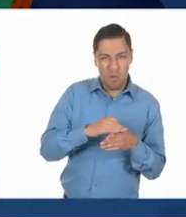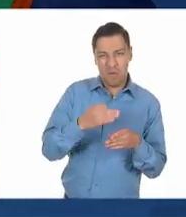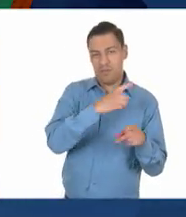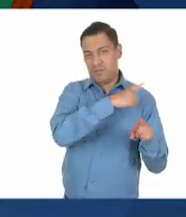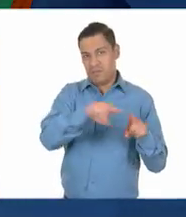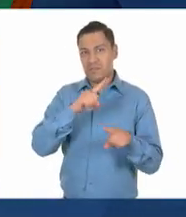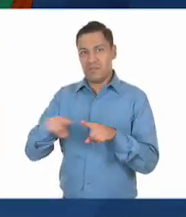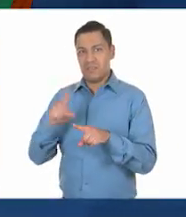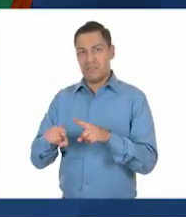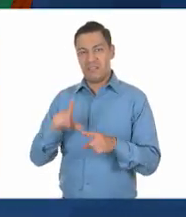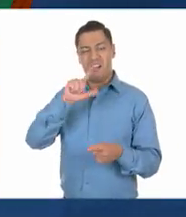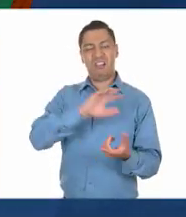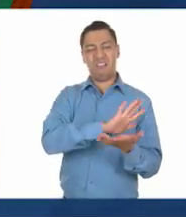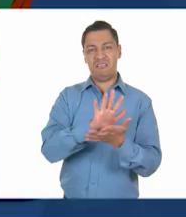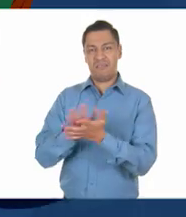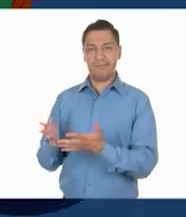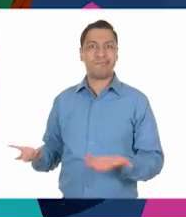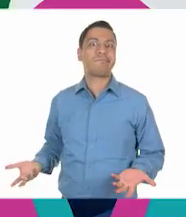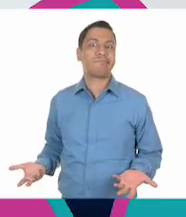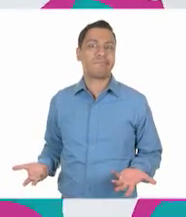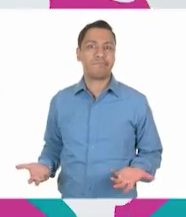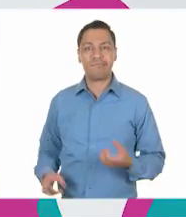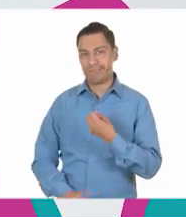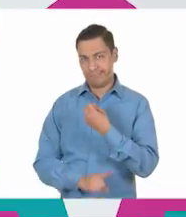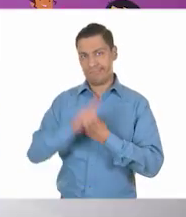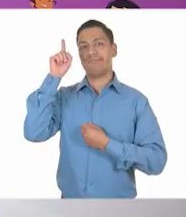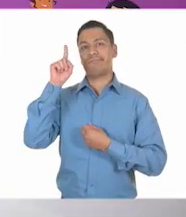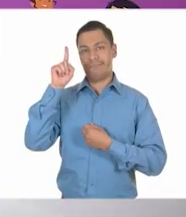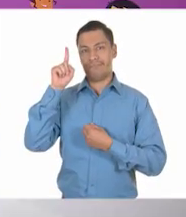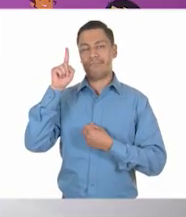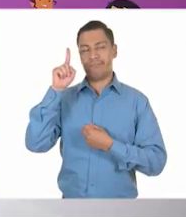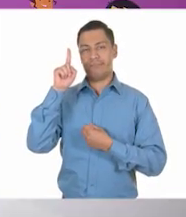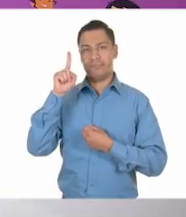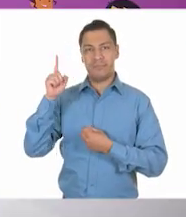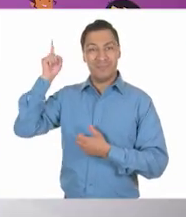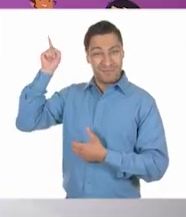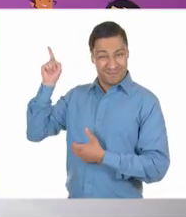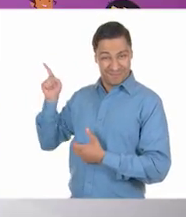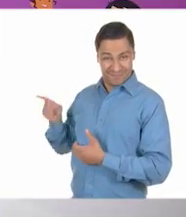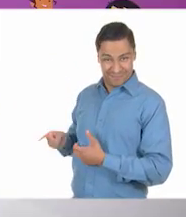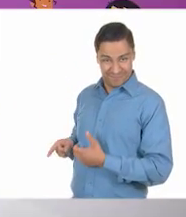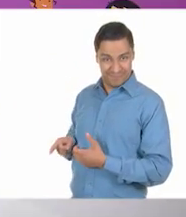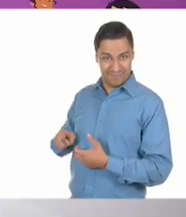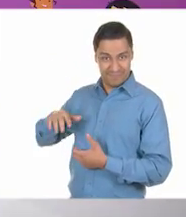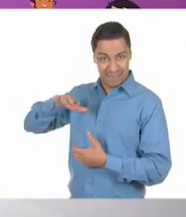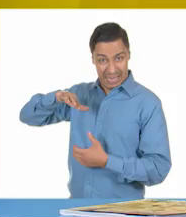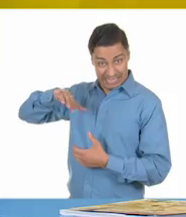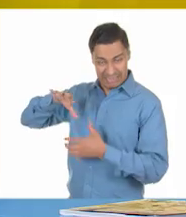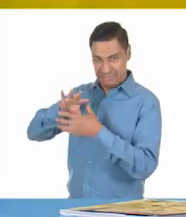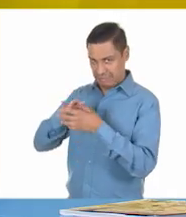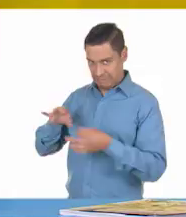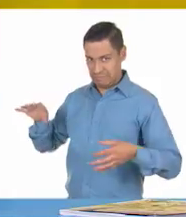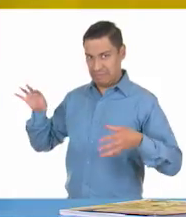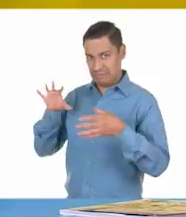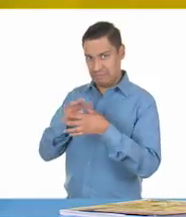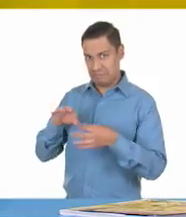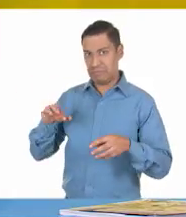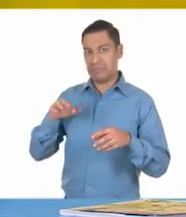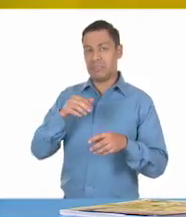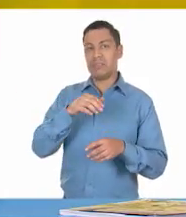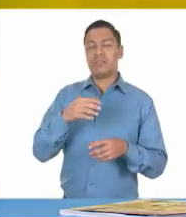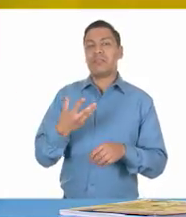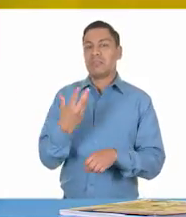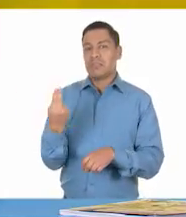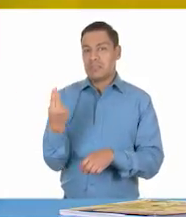¿verdad, nuestra? Así es, Juan Carlos. Todos estos conflictos que vimos y que acabamos de observar en estas imágenes son difíciles.